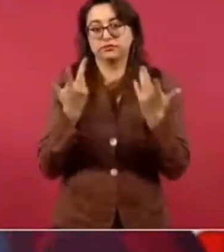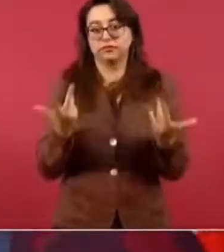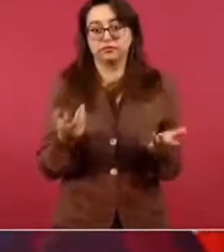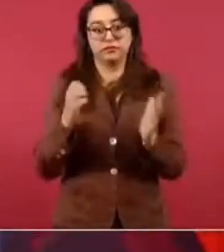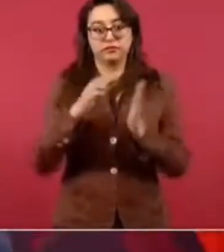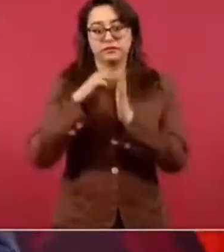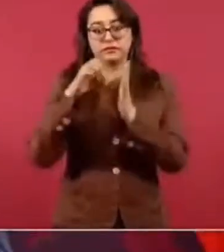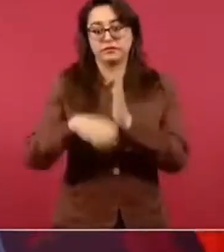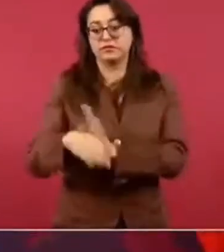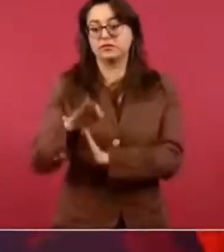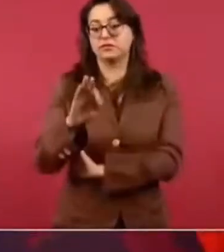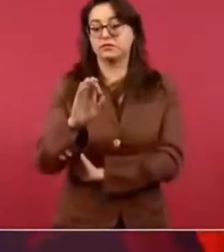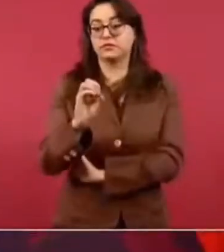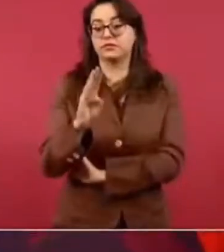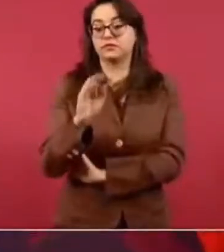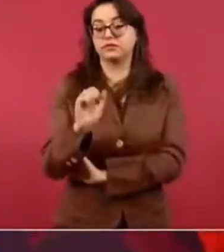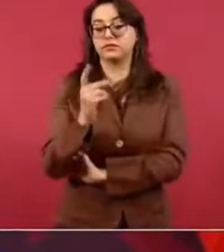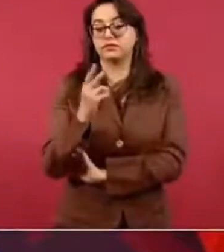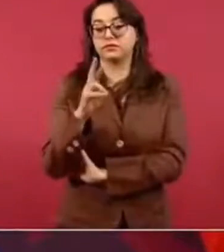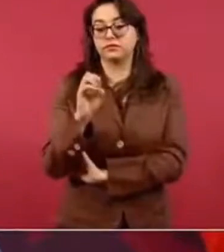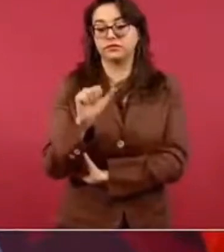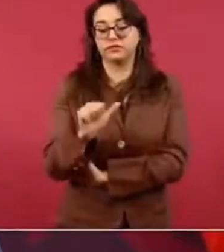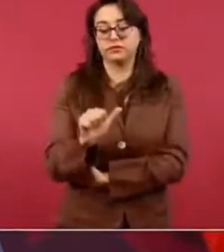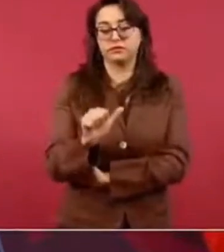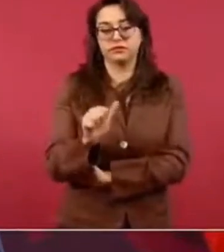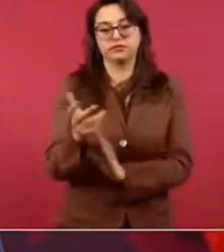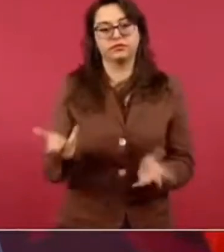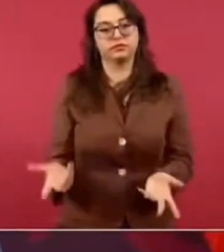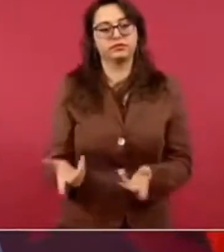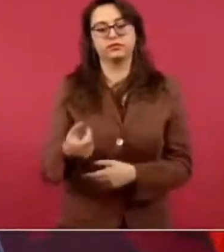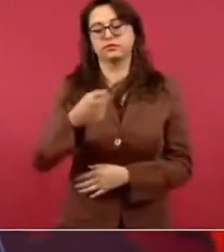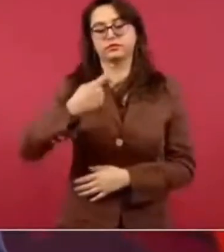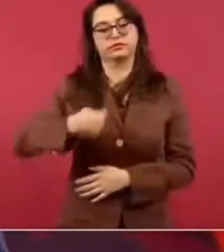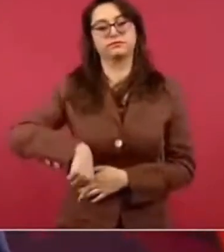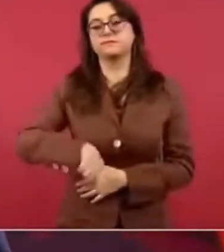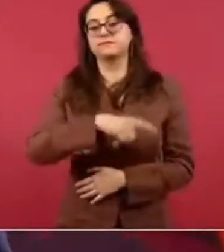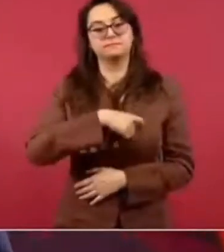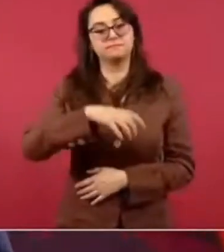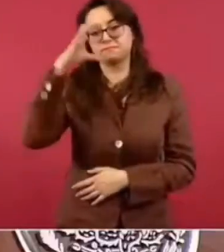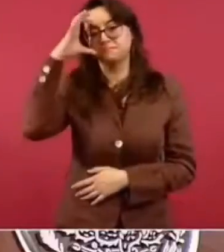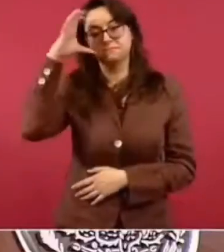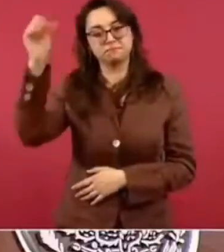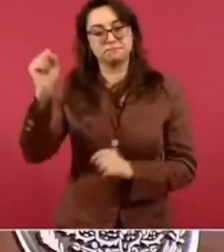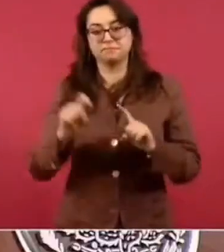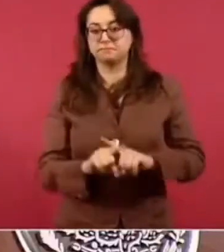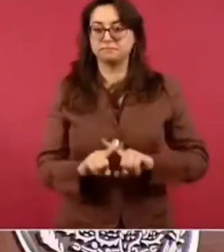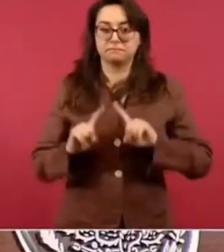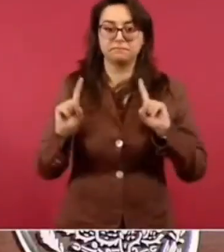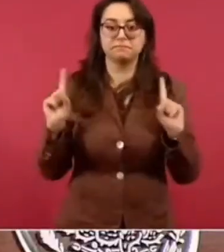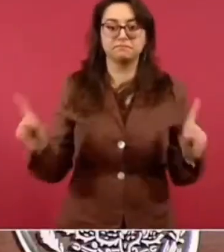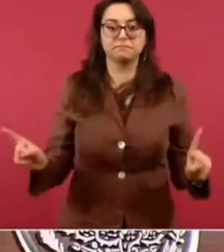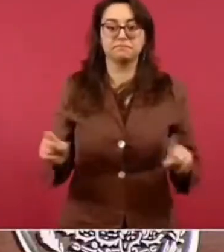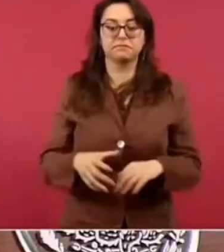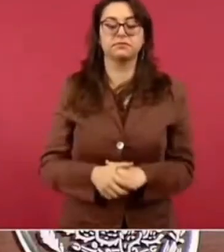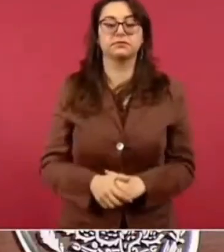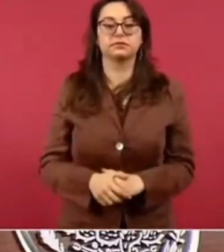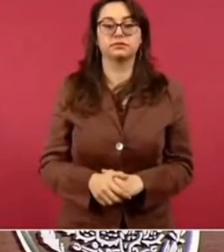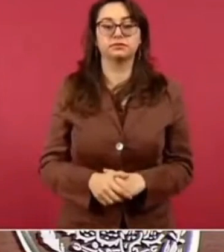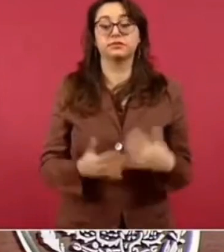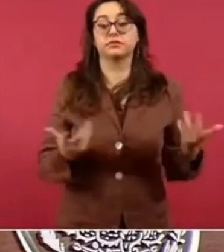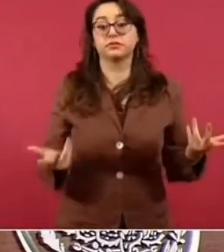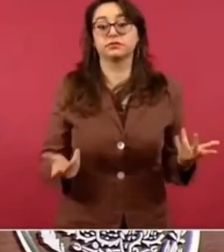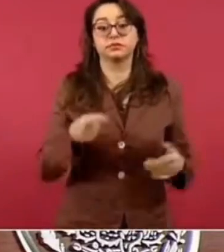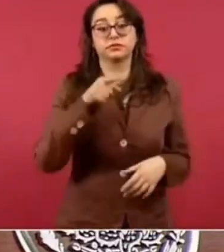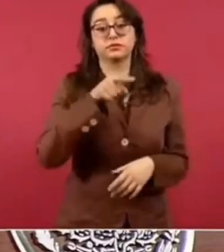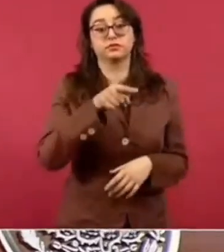Nosotros tenemos una visión completamente distinta y los